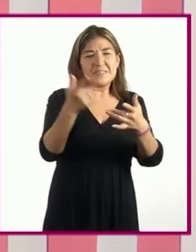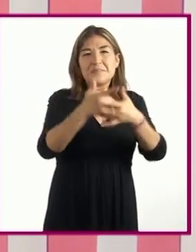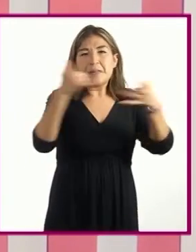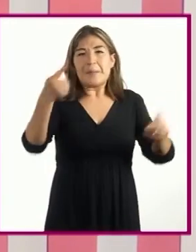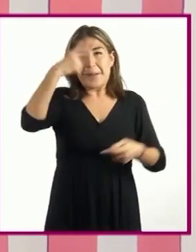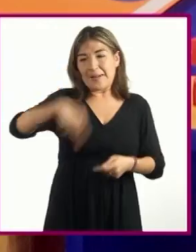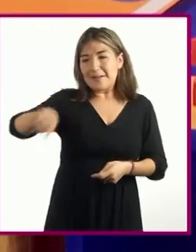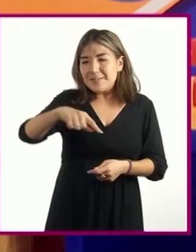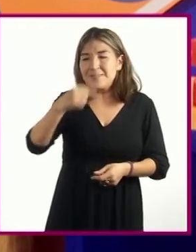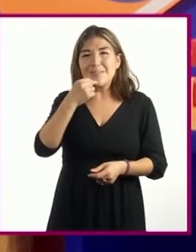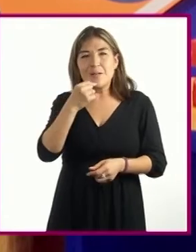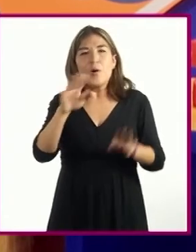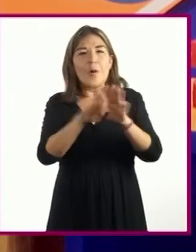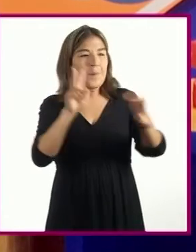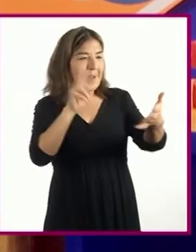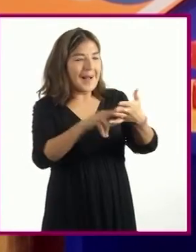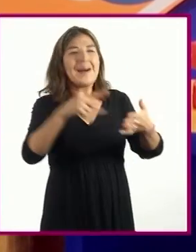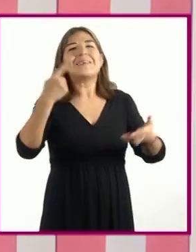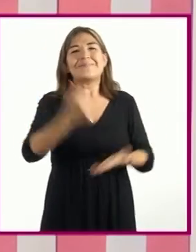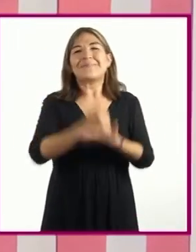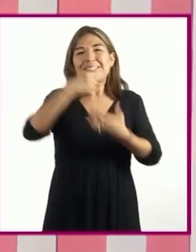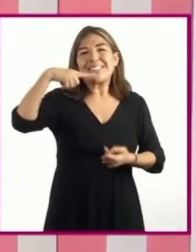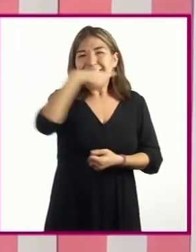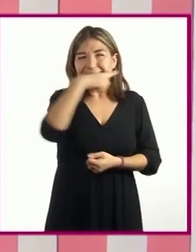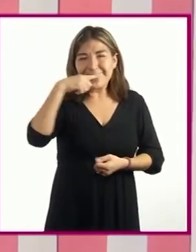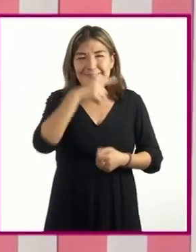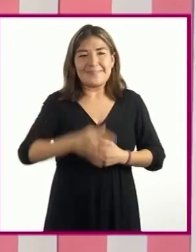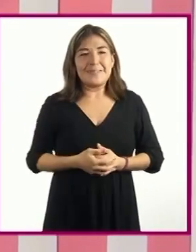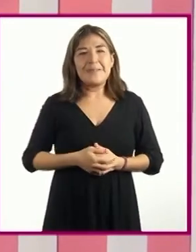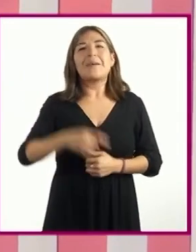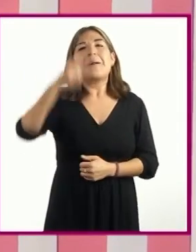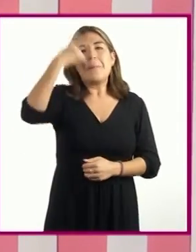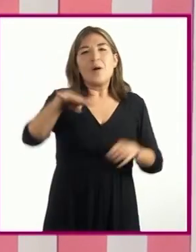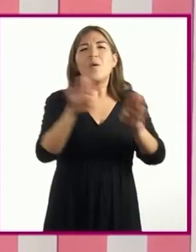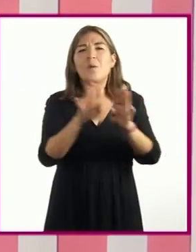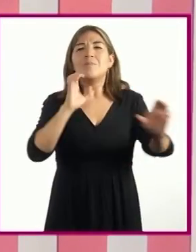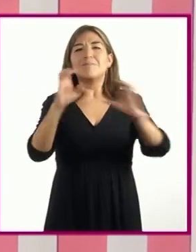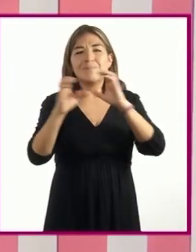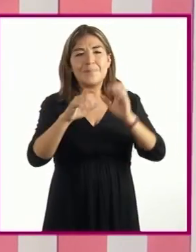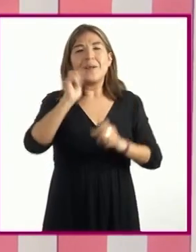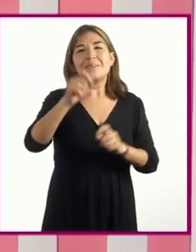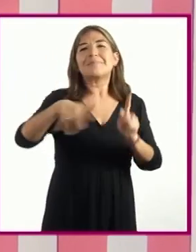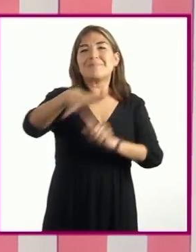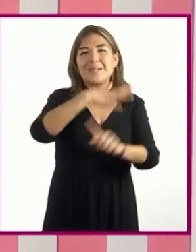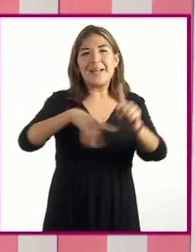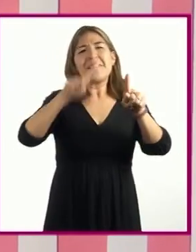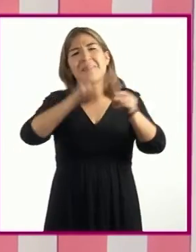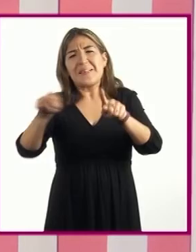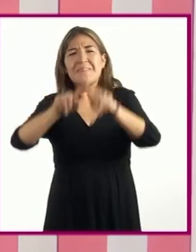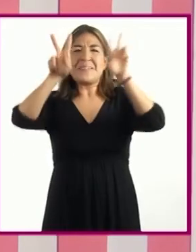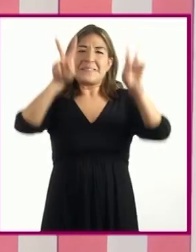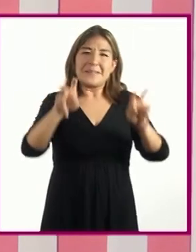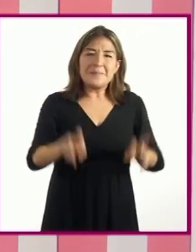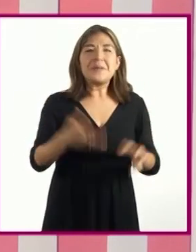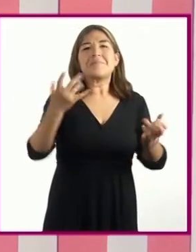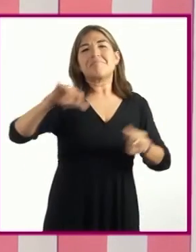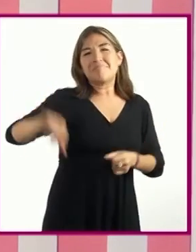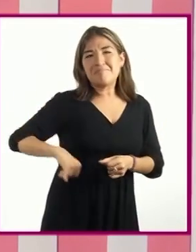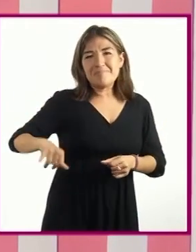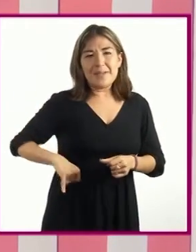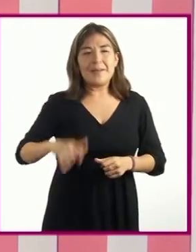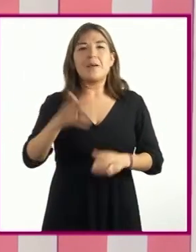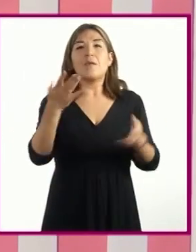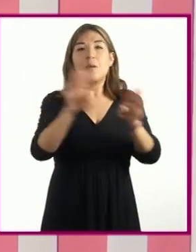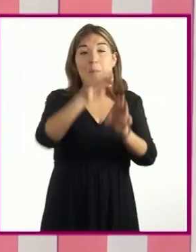a los niños a lavarse los dientes por ejemplo los espacios nos ayudan a comunicar aspectos con diferentes temáticas e intereses